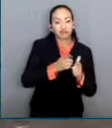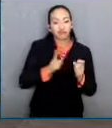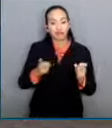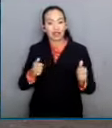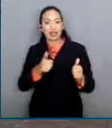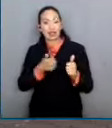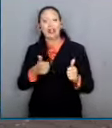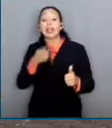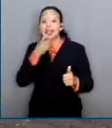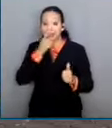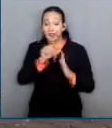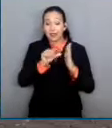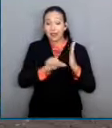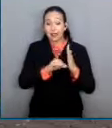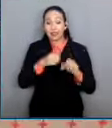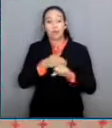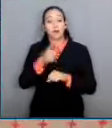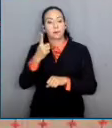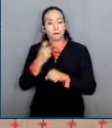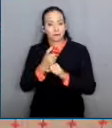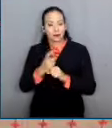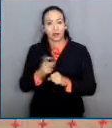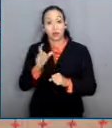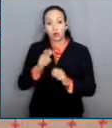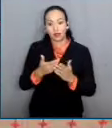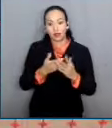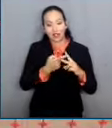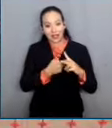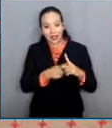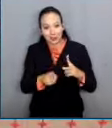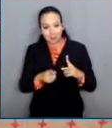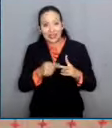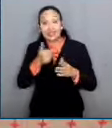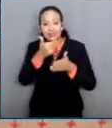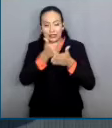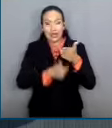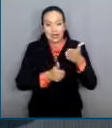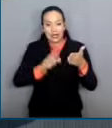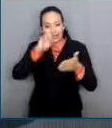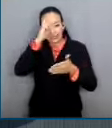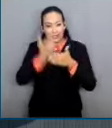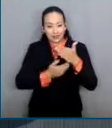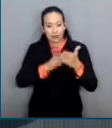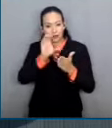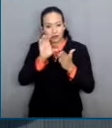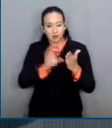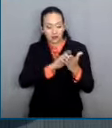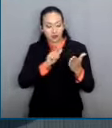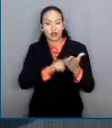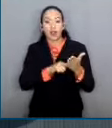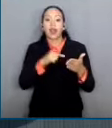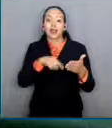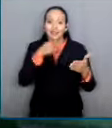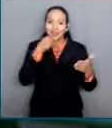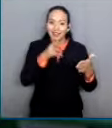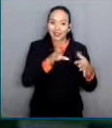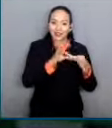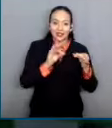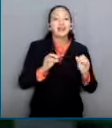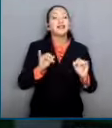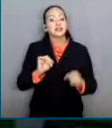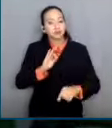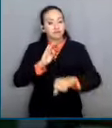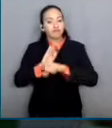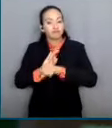y con cada ampliación del catálogo de delitos en los que se aplica dicha medida se restringe el ámbito de protección a la ciudadanía lo